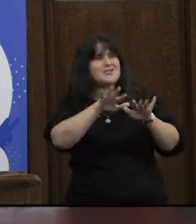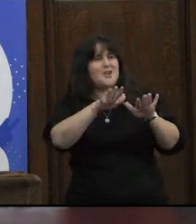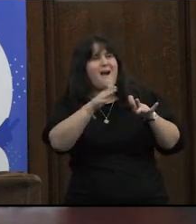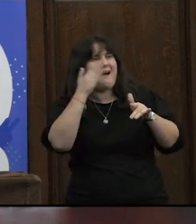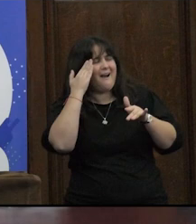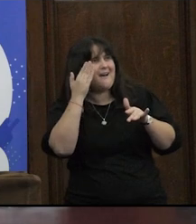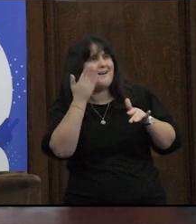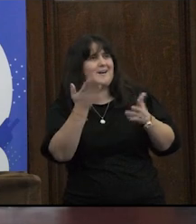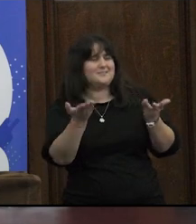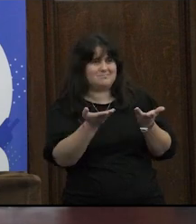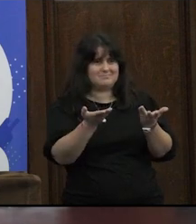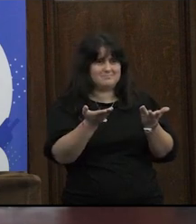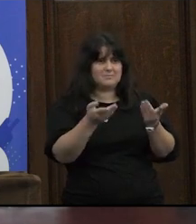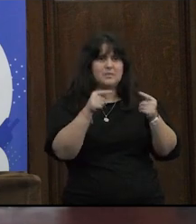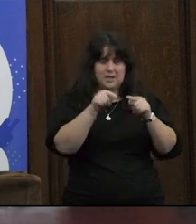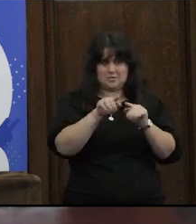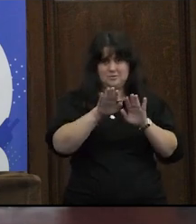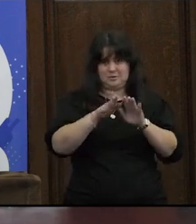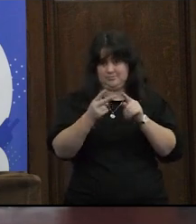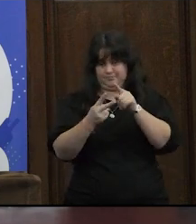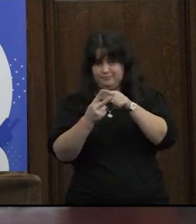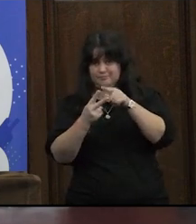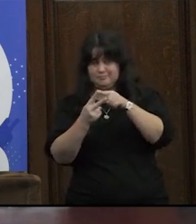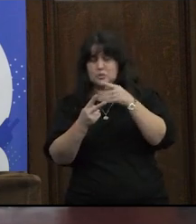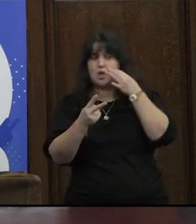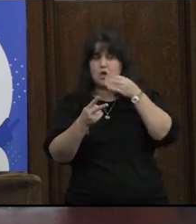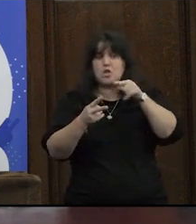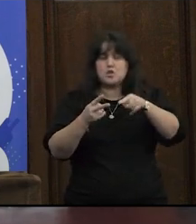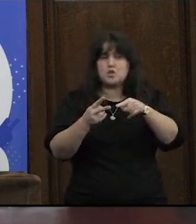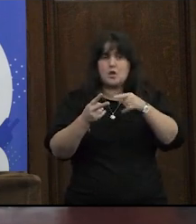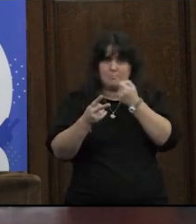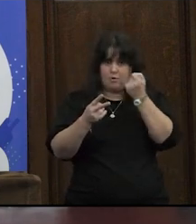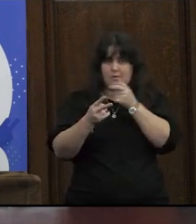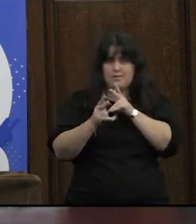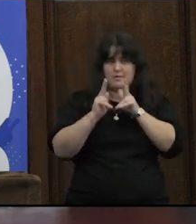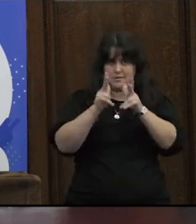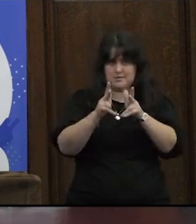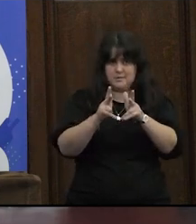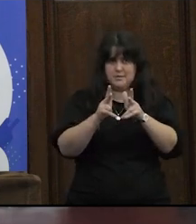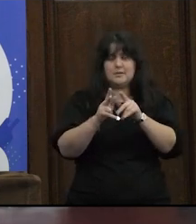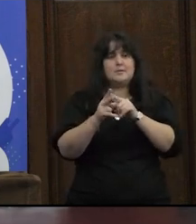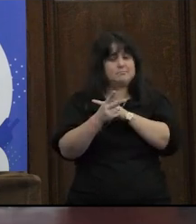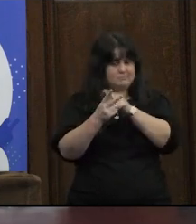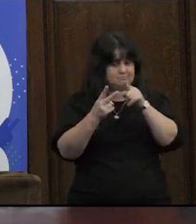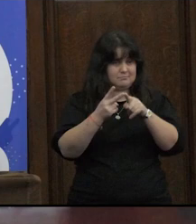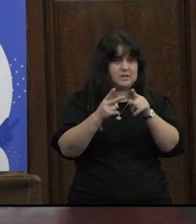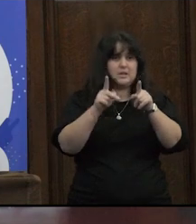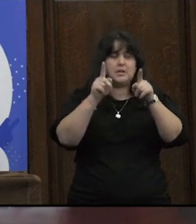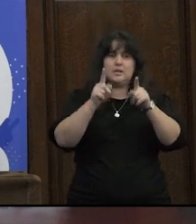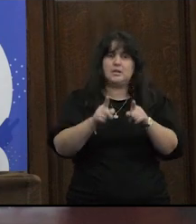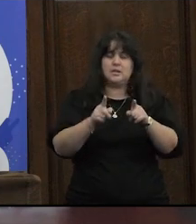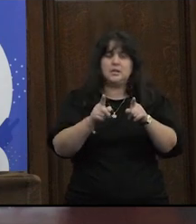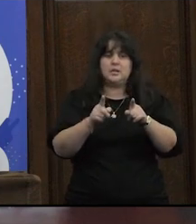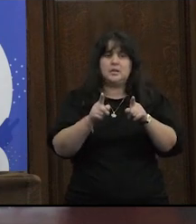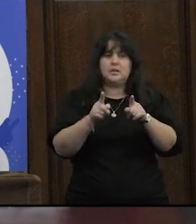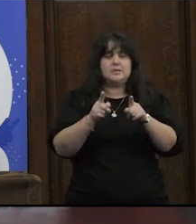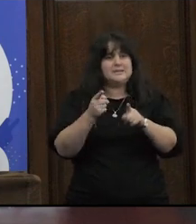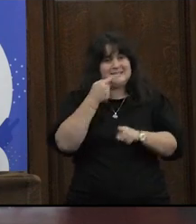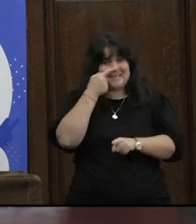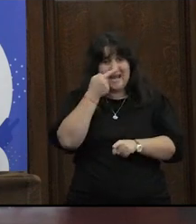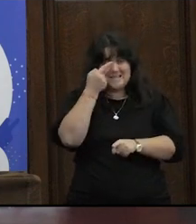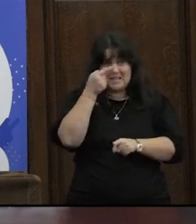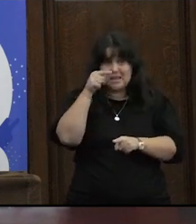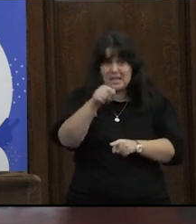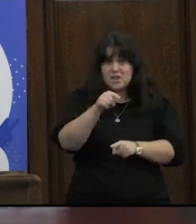sé que se llama ¿sí? eso por un lado me parece que hay que hay que decirlo pero me parece que la lo